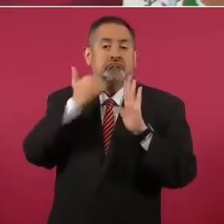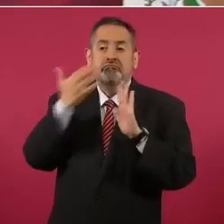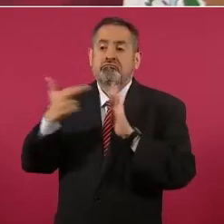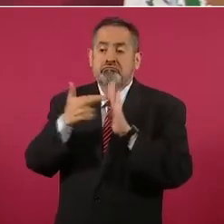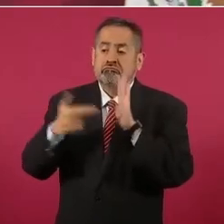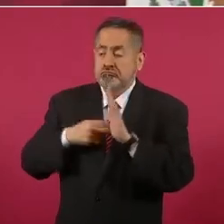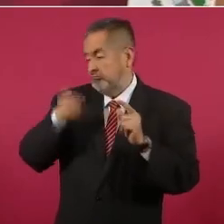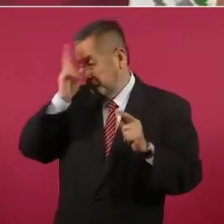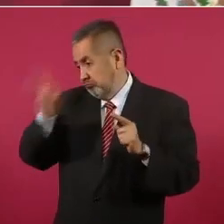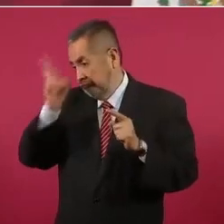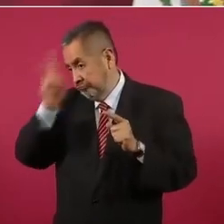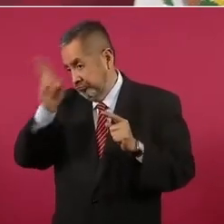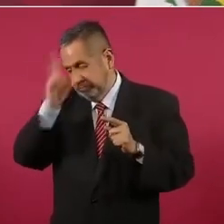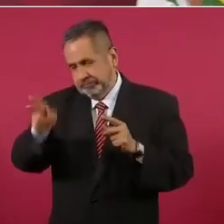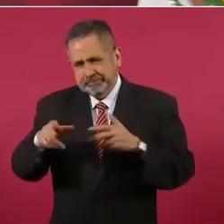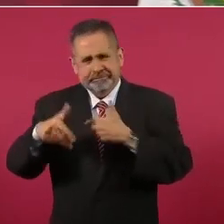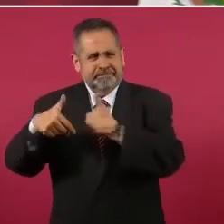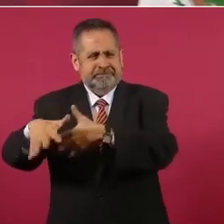prohibirlas.